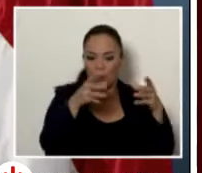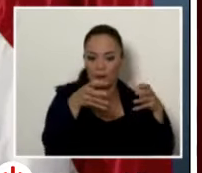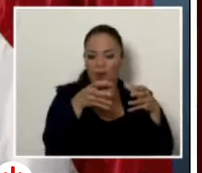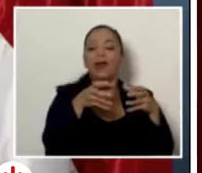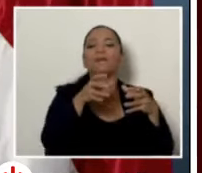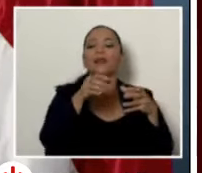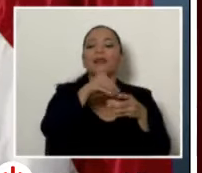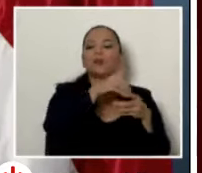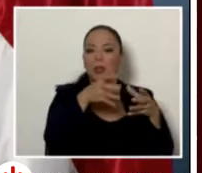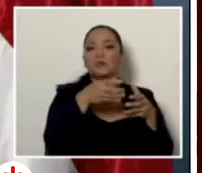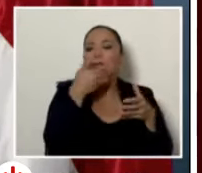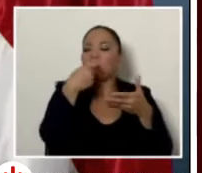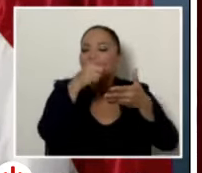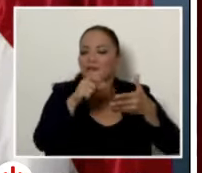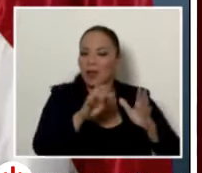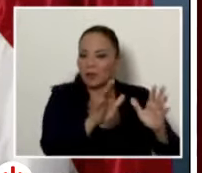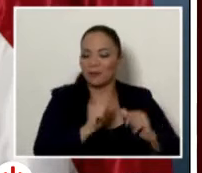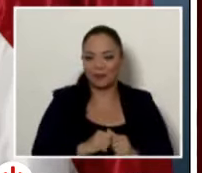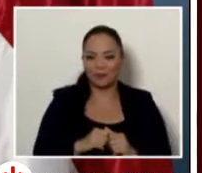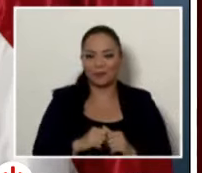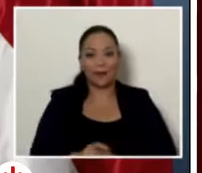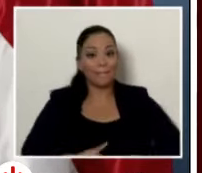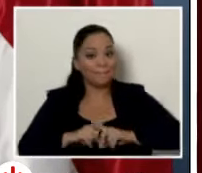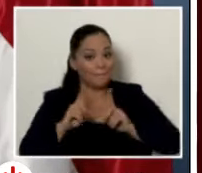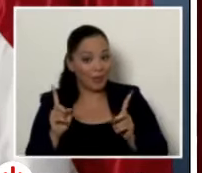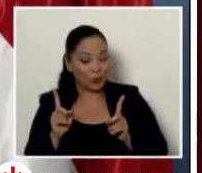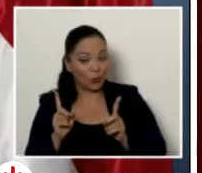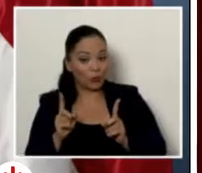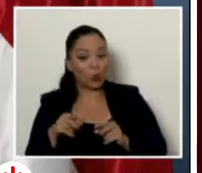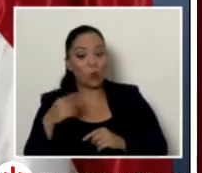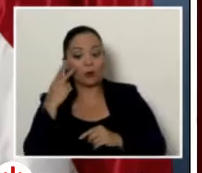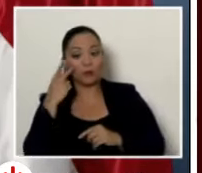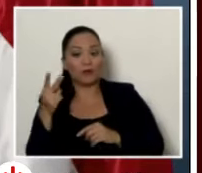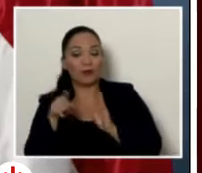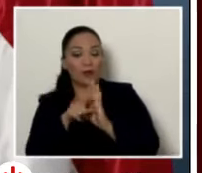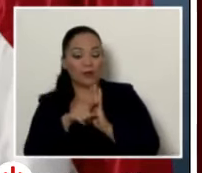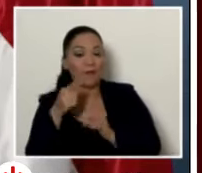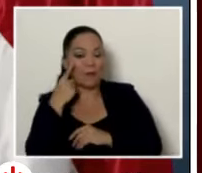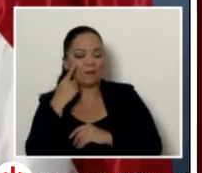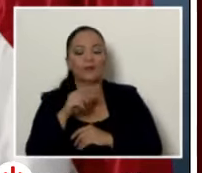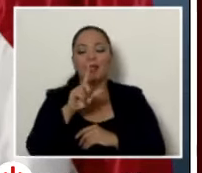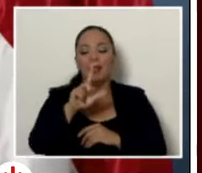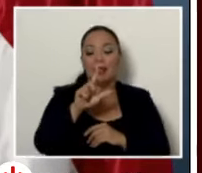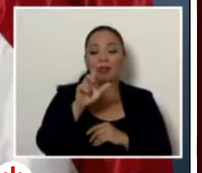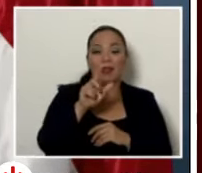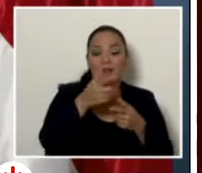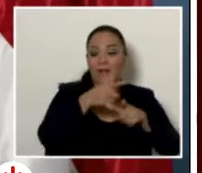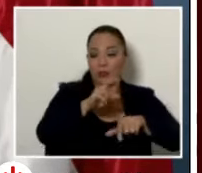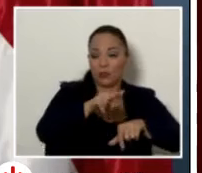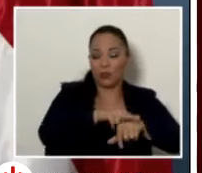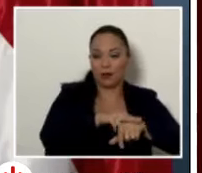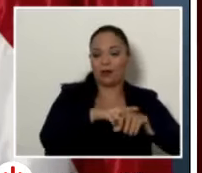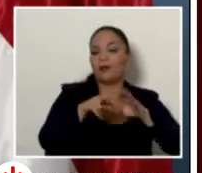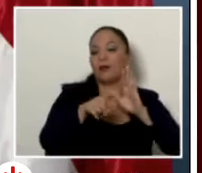sustrae lo negativo resulta que liberación nacional tiene un negativo de